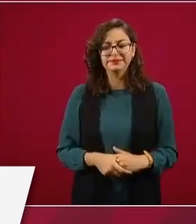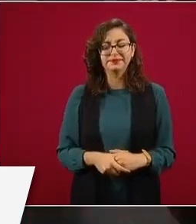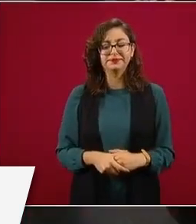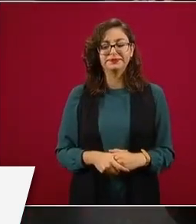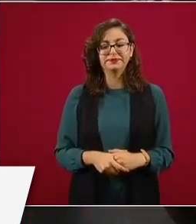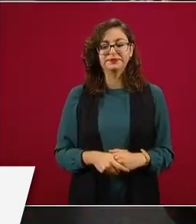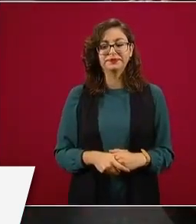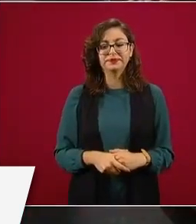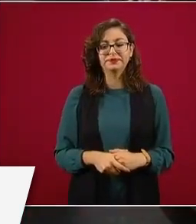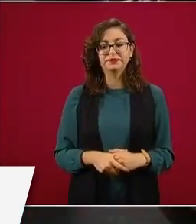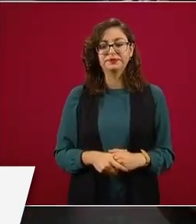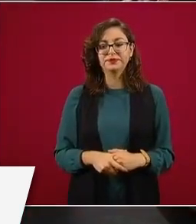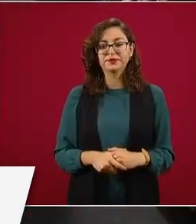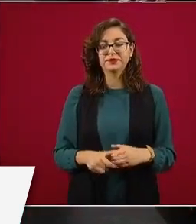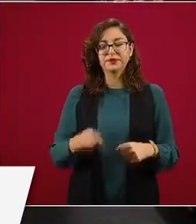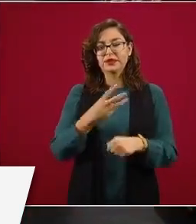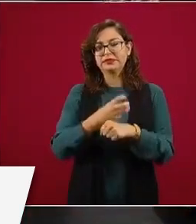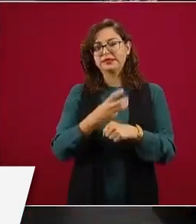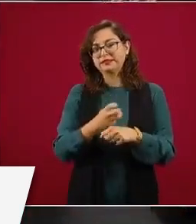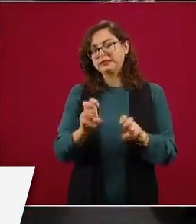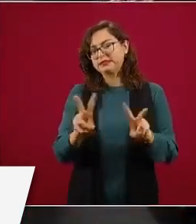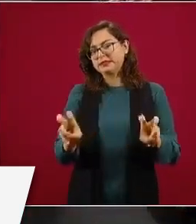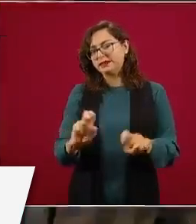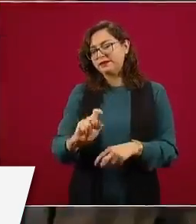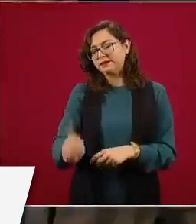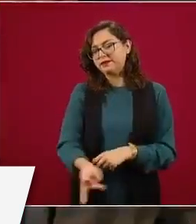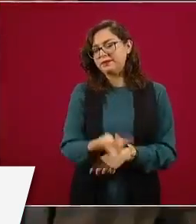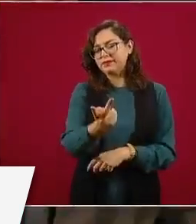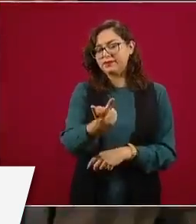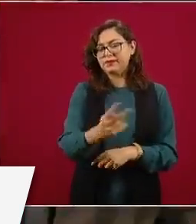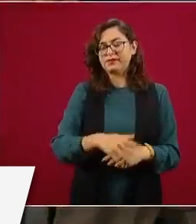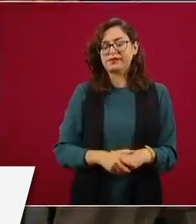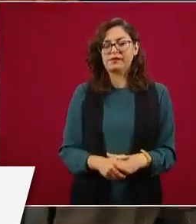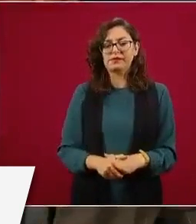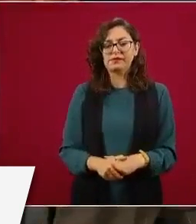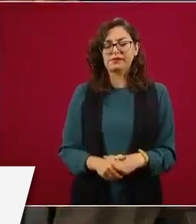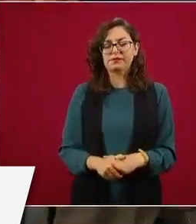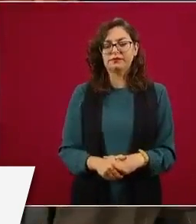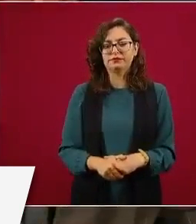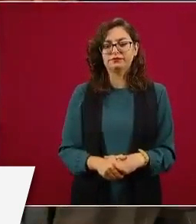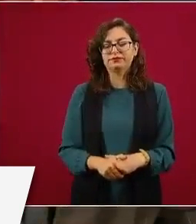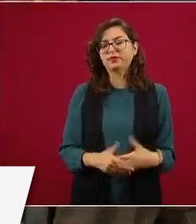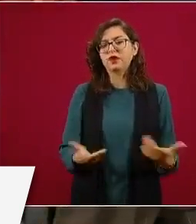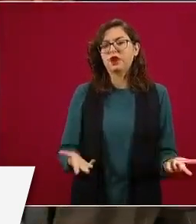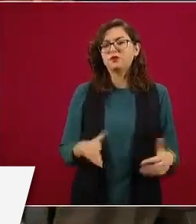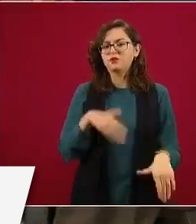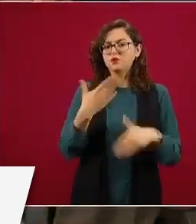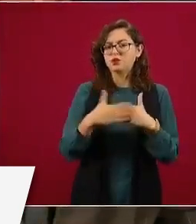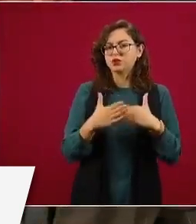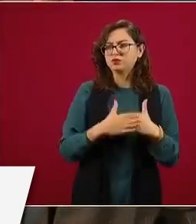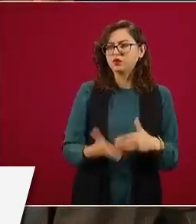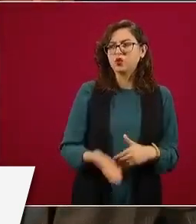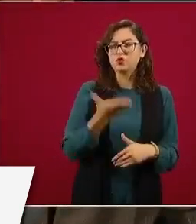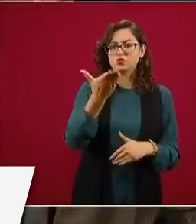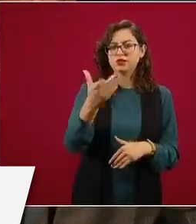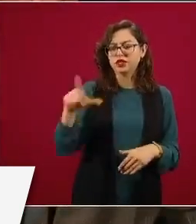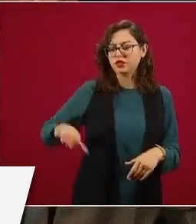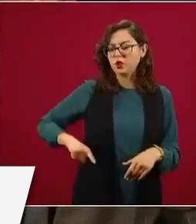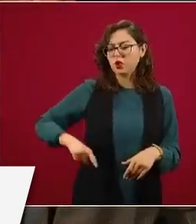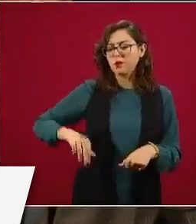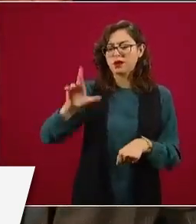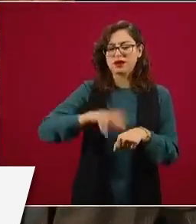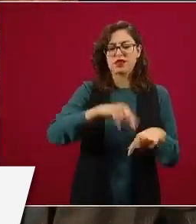Si me permiten un tema, también preguntarle ahora que va a reunirse con los gobernadores, nada más saber si ya tiene la fecha